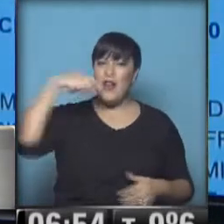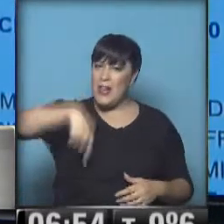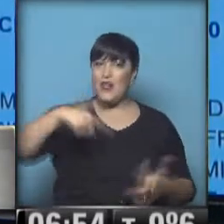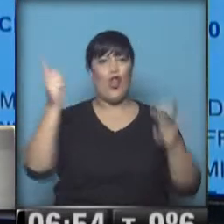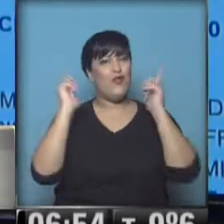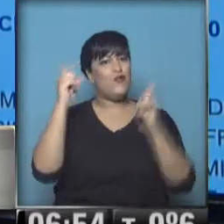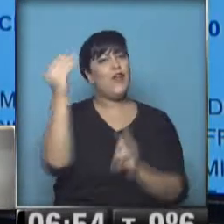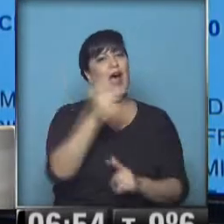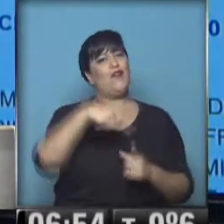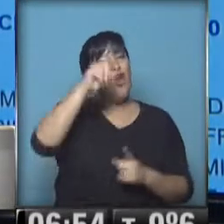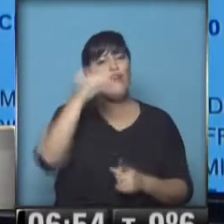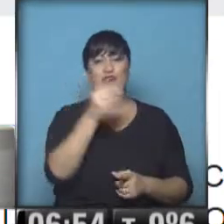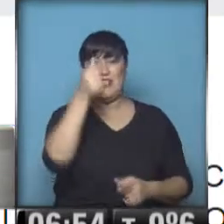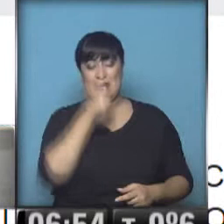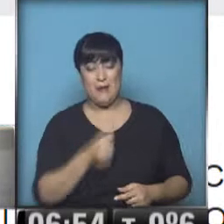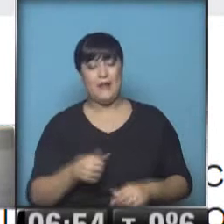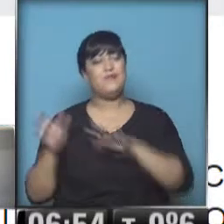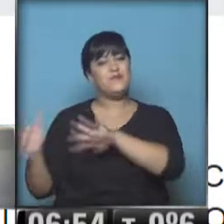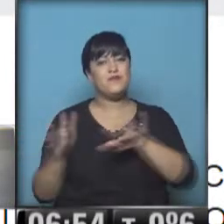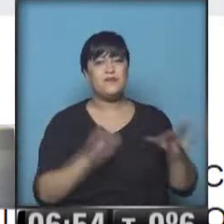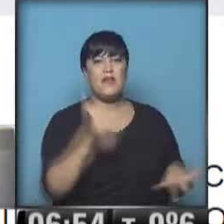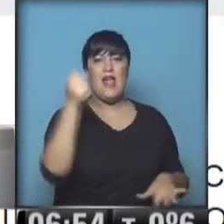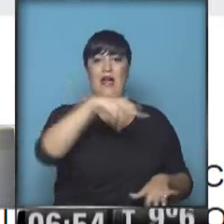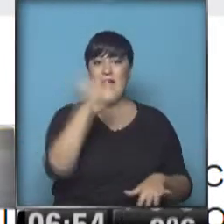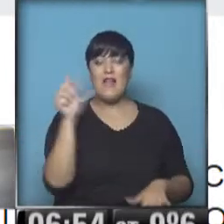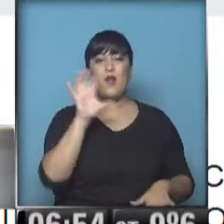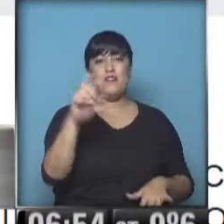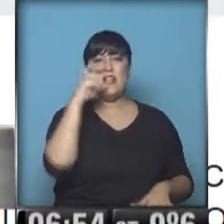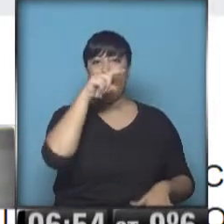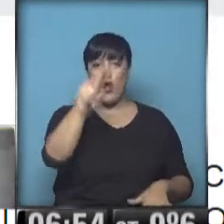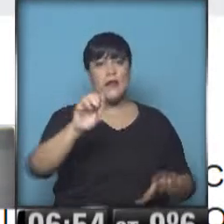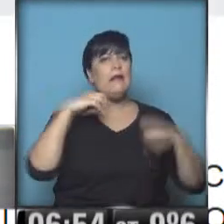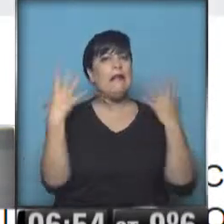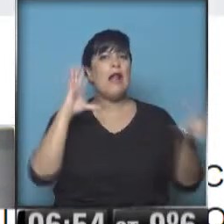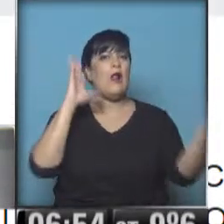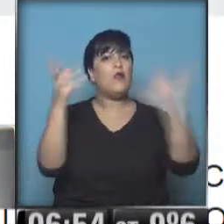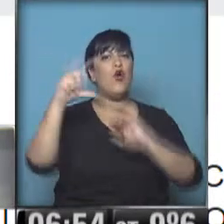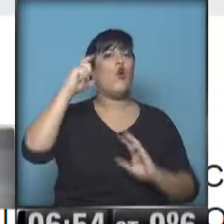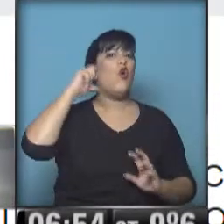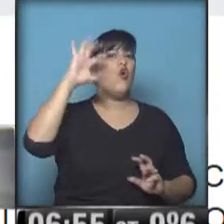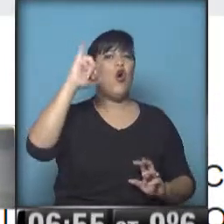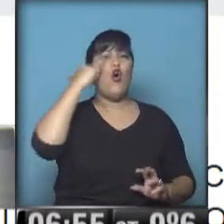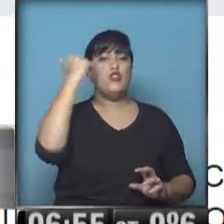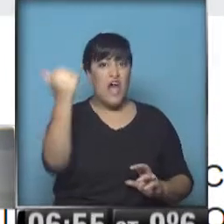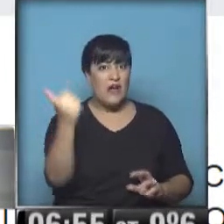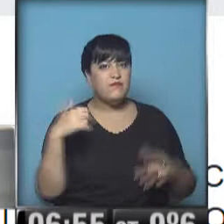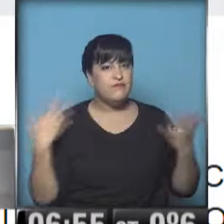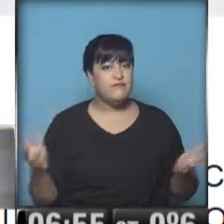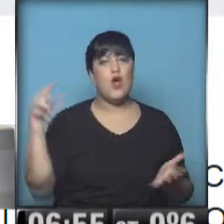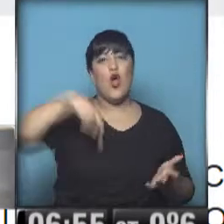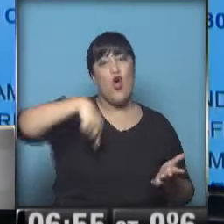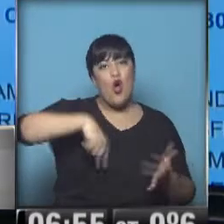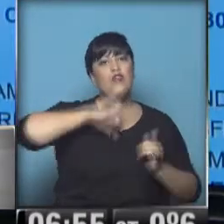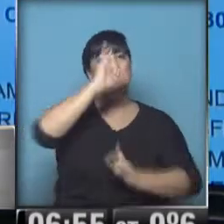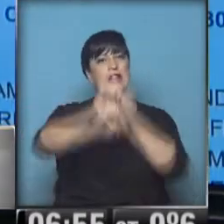festeja todo el fin de semana. Un abrazo. Ana Fernández, se escribe desde Corrientes. ¿Cómo va a estar el clima en Goya? En Goya. Hoy, Ana, te cuento que